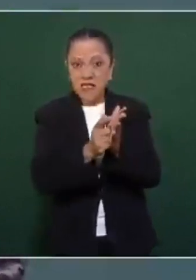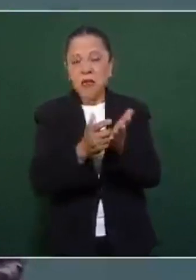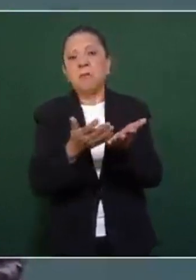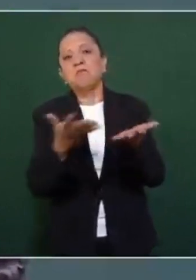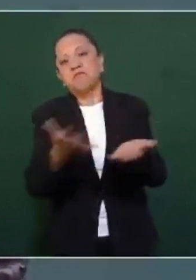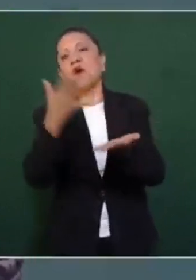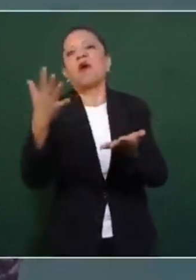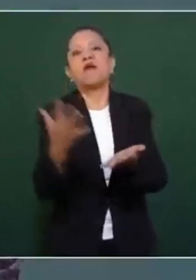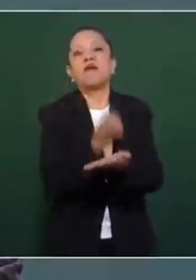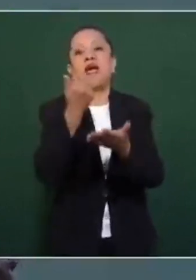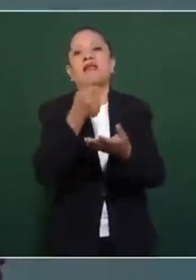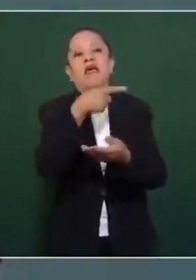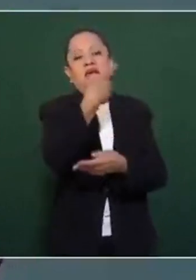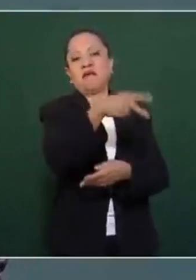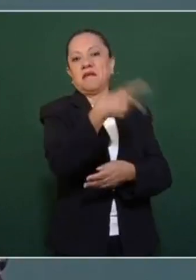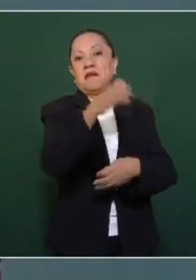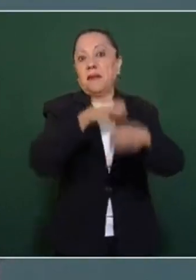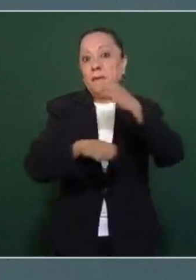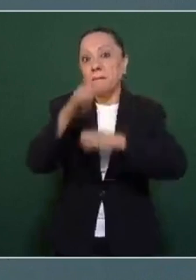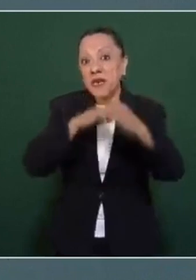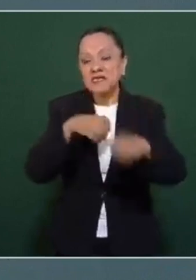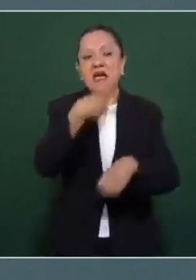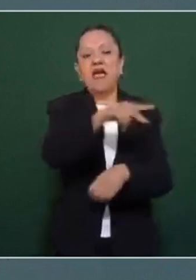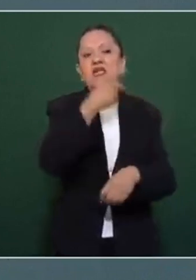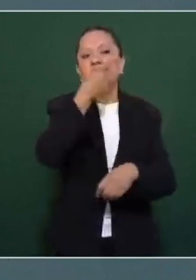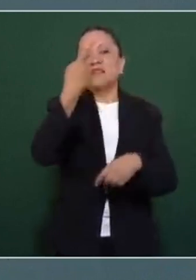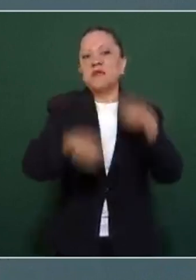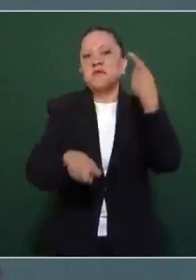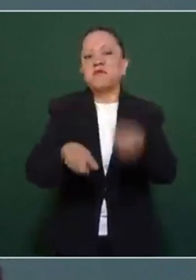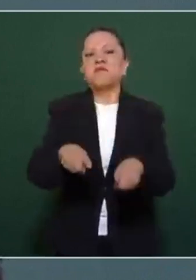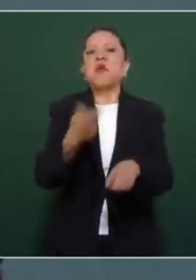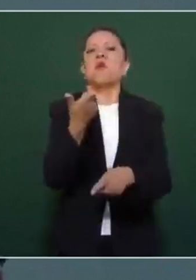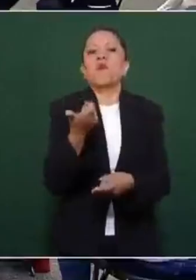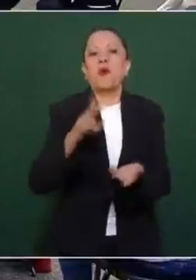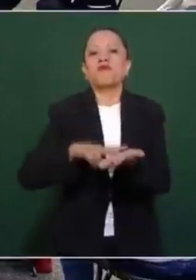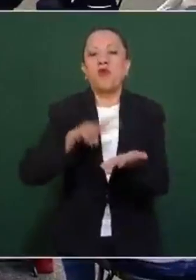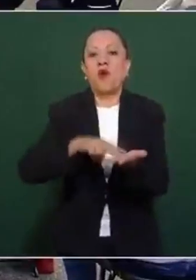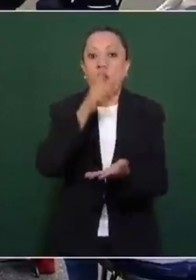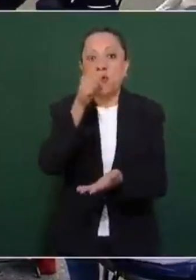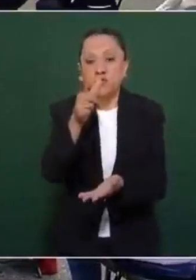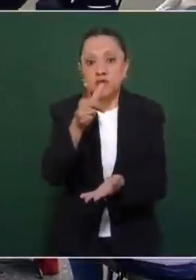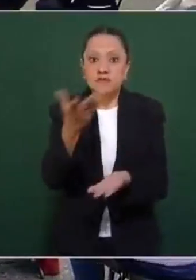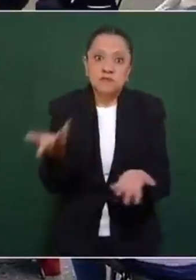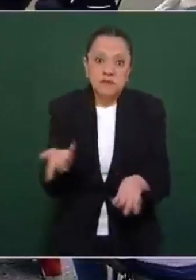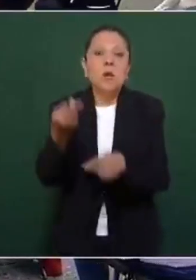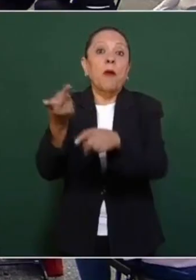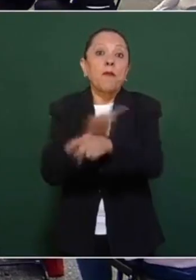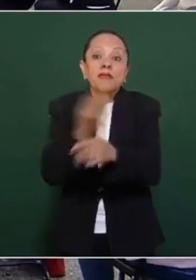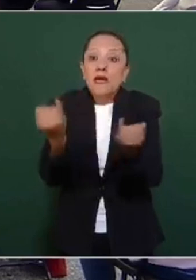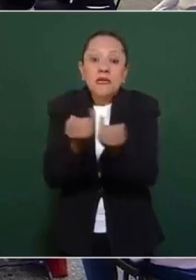empresas las que van a fijar los precios y nos va a pasar lo que está sucediendo en España.